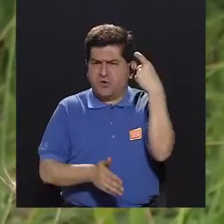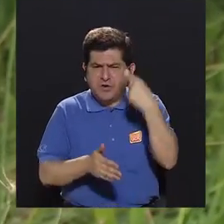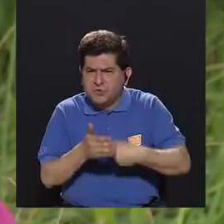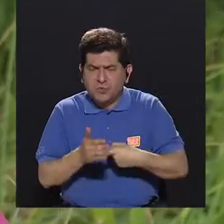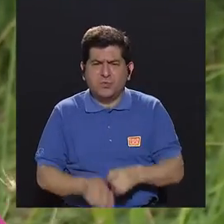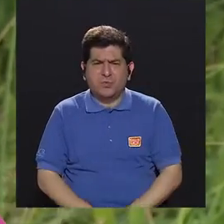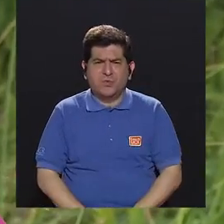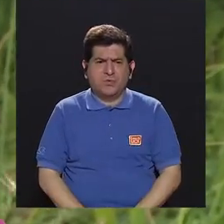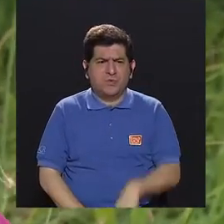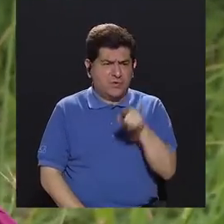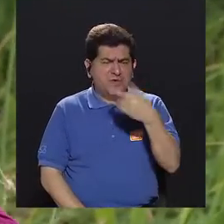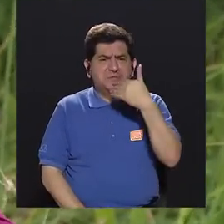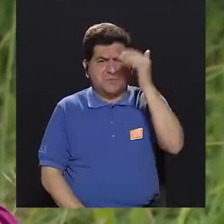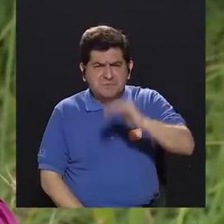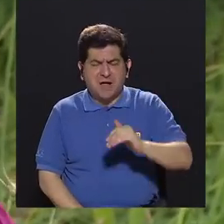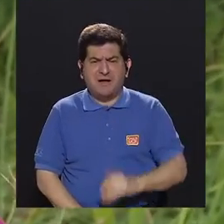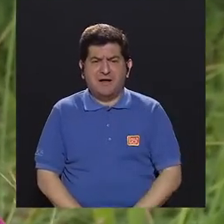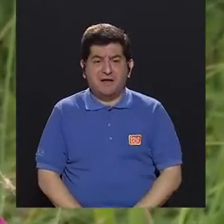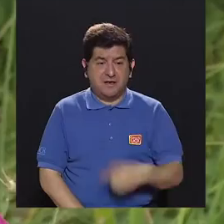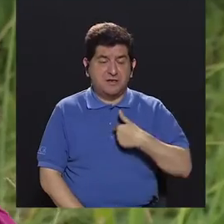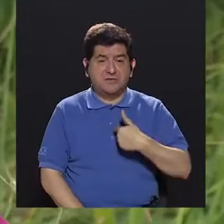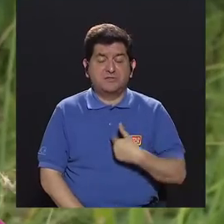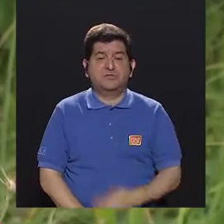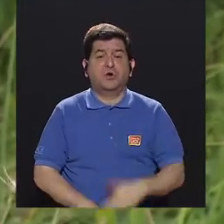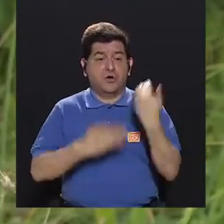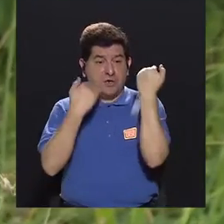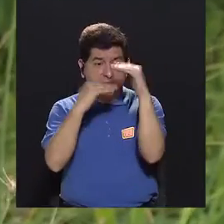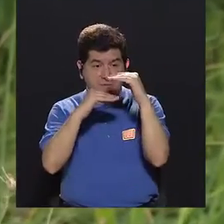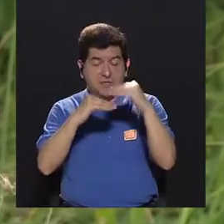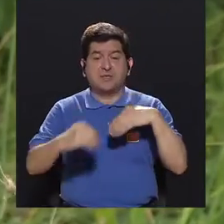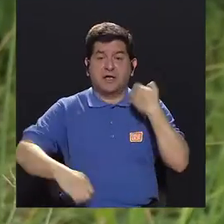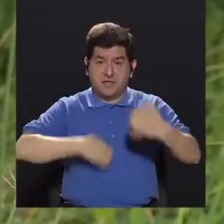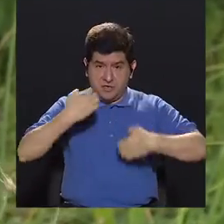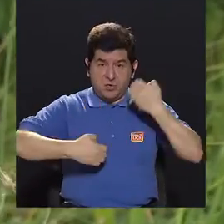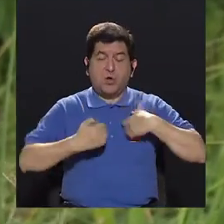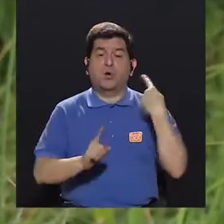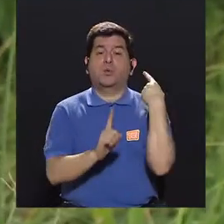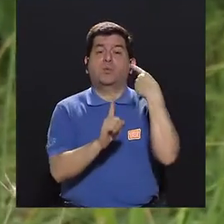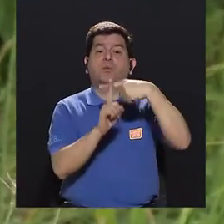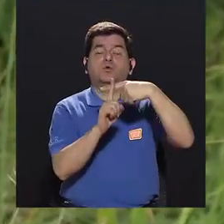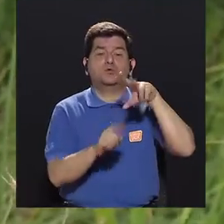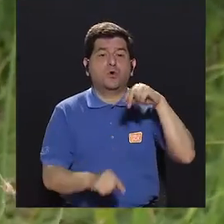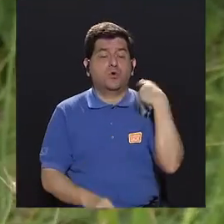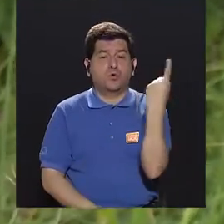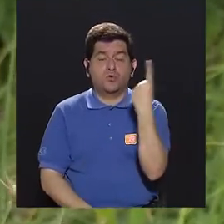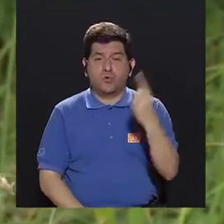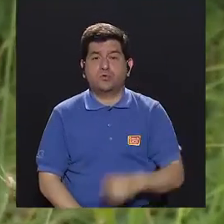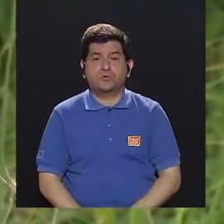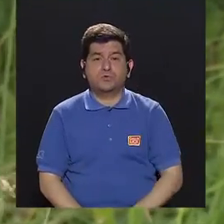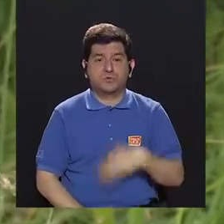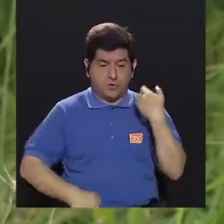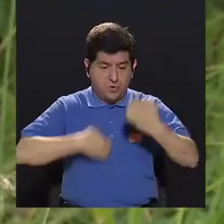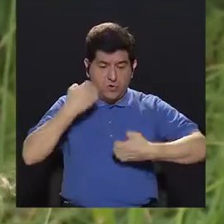no, eso está mal. Entonces también estoy castrando una emoción que es positiva. No solo las emociones afectan a nivel negativo